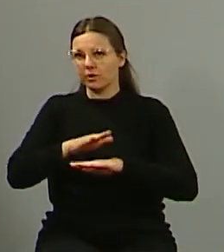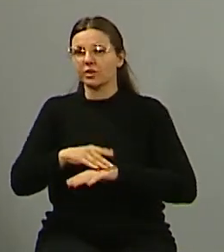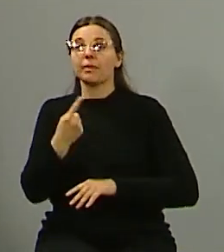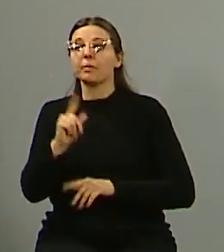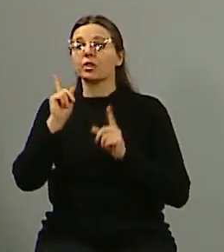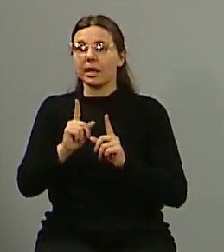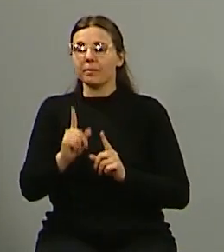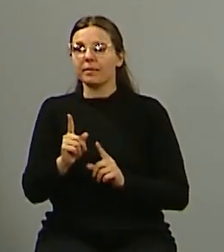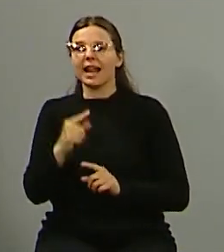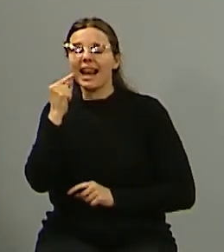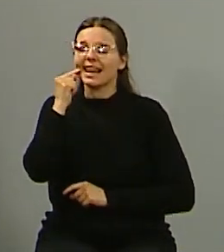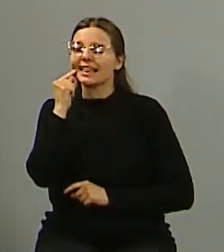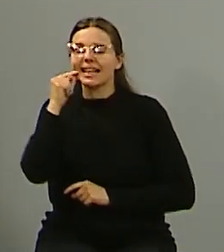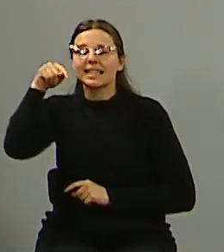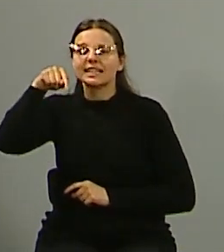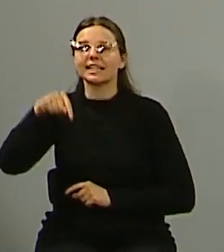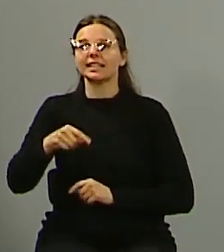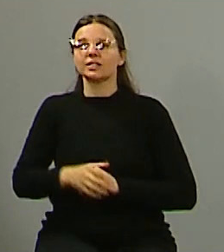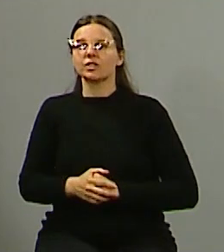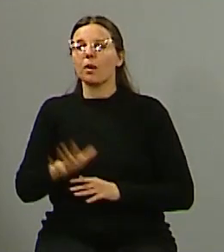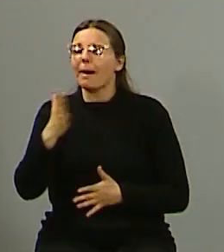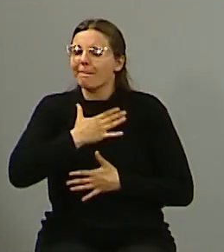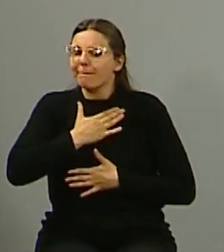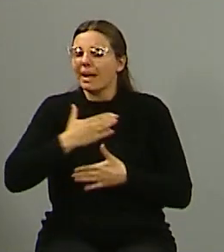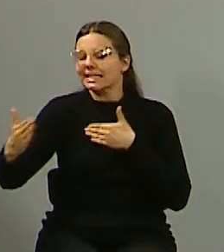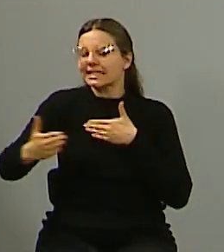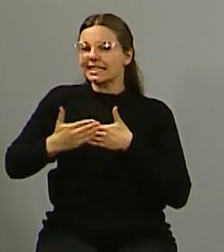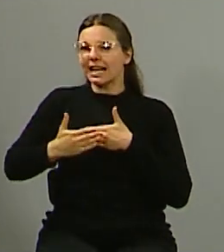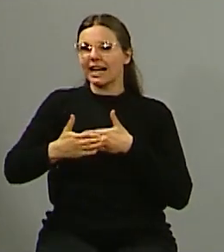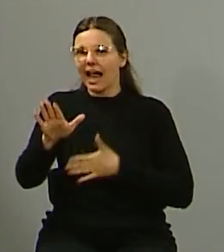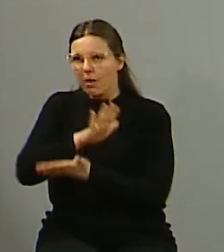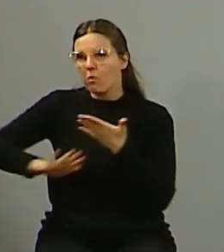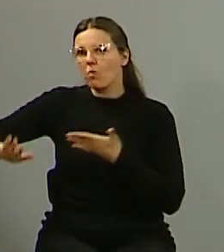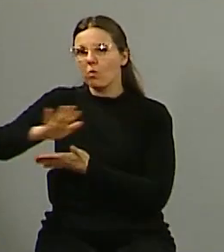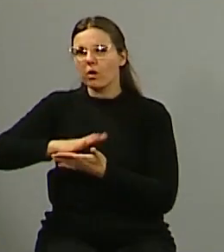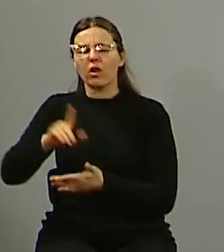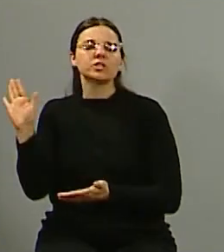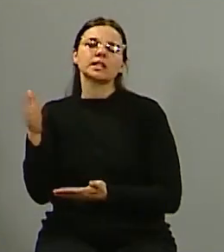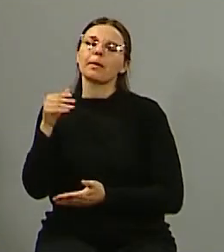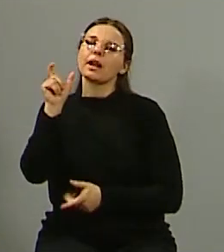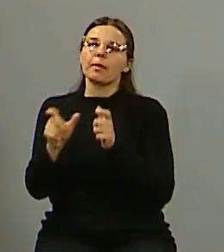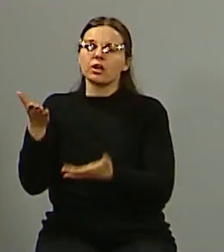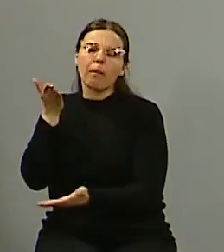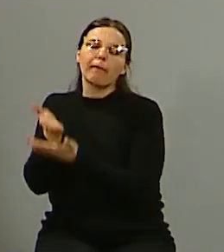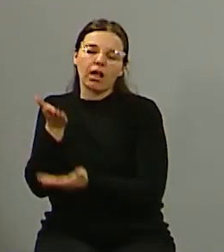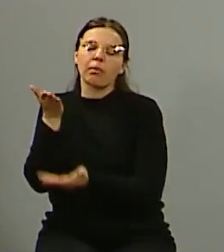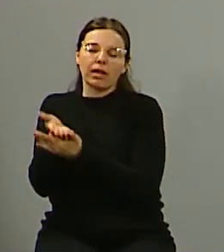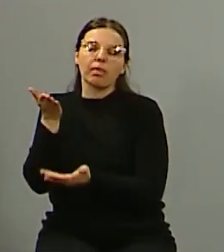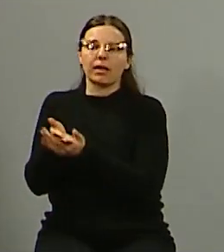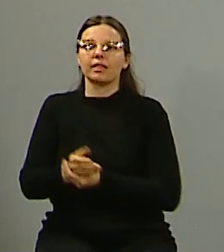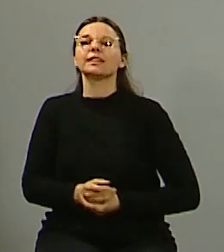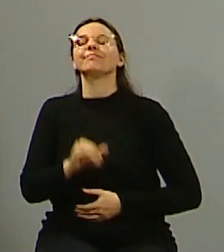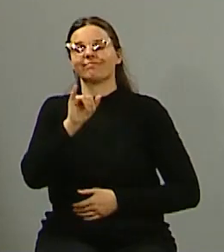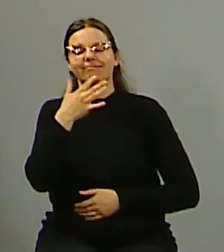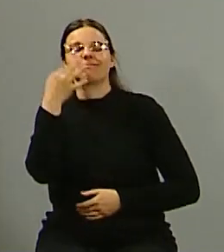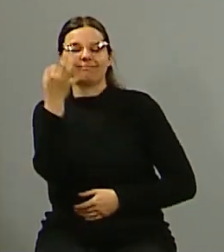los intendentes son como lo que la gente siente más próximo. Entonces, el reclamo siempre está. El reclamo siempre